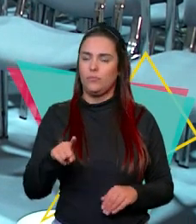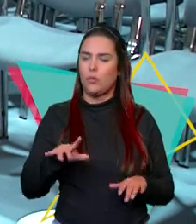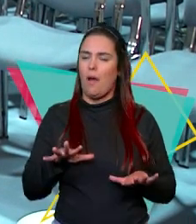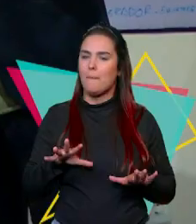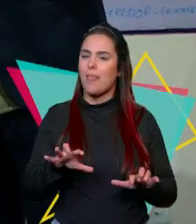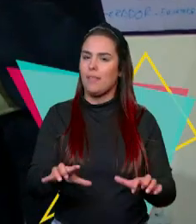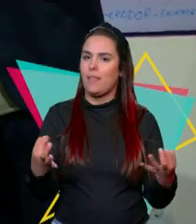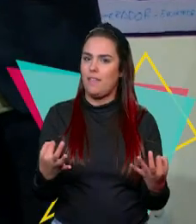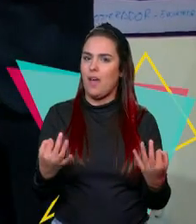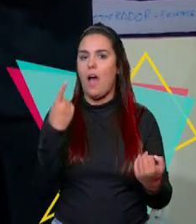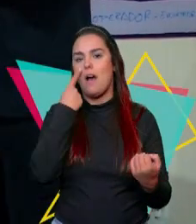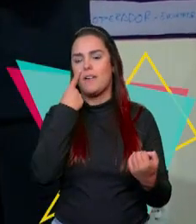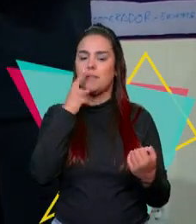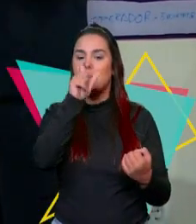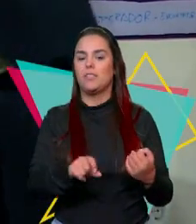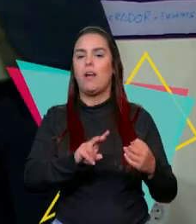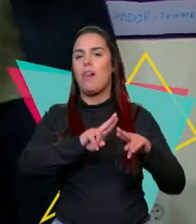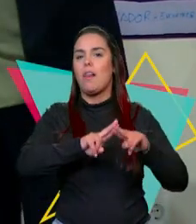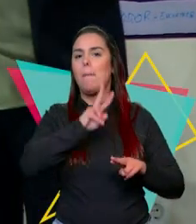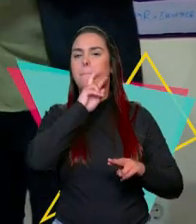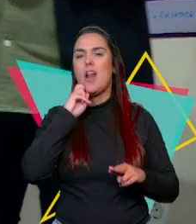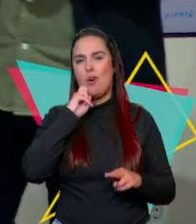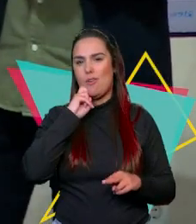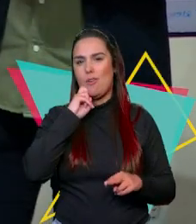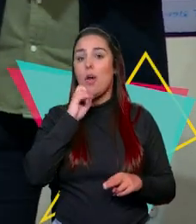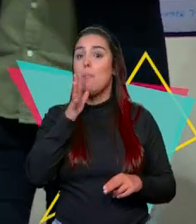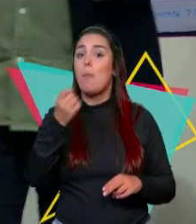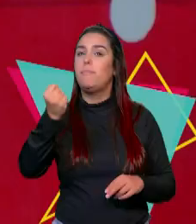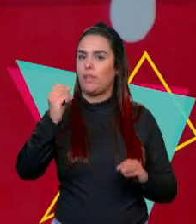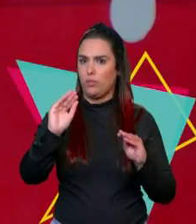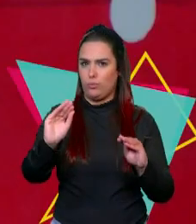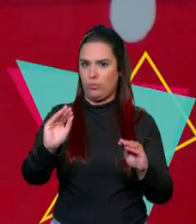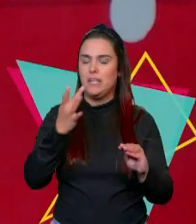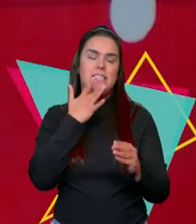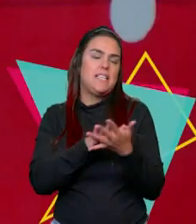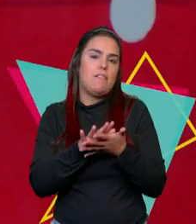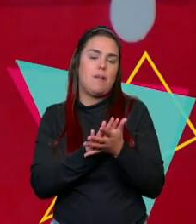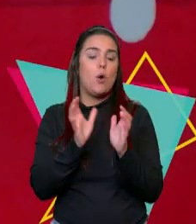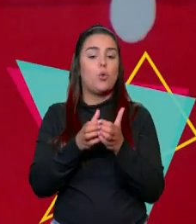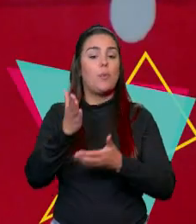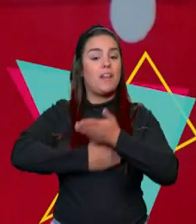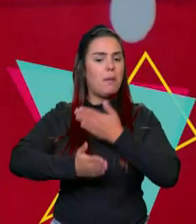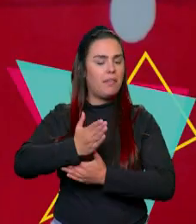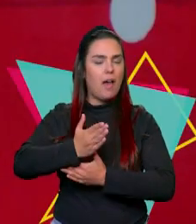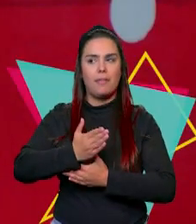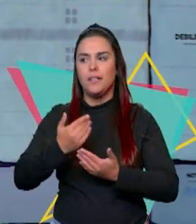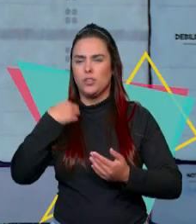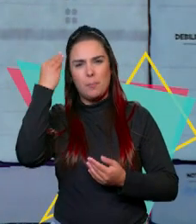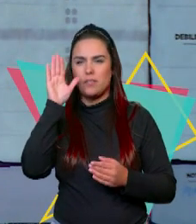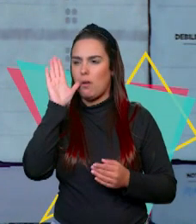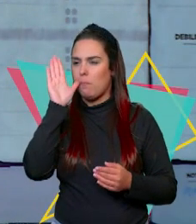Tienes que aprender a valorar a las personas por su potencial. Cuando hablamos de colectivos con discapacidad